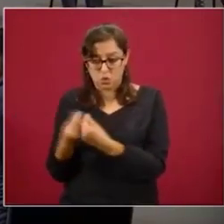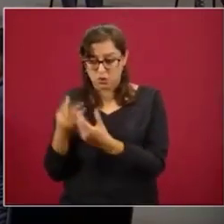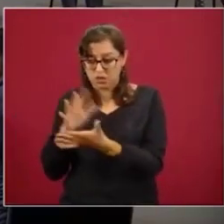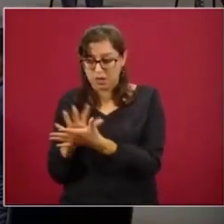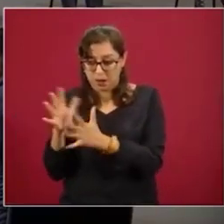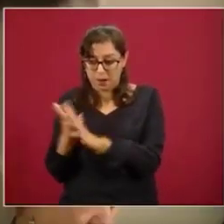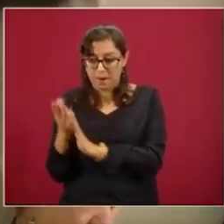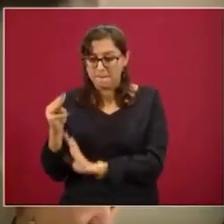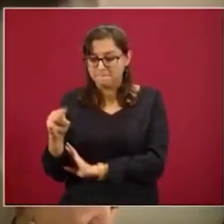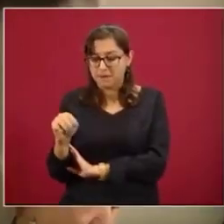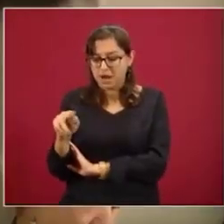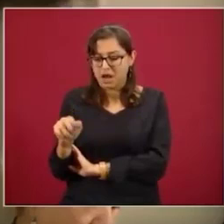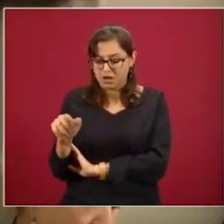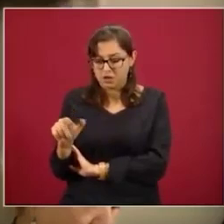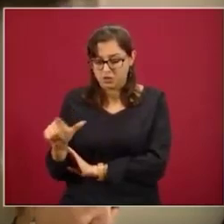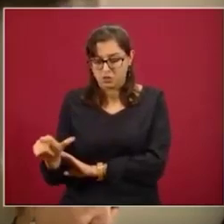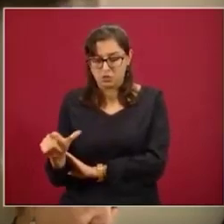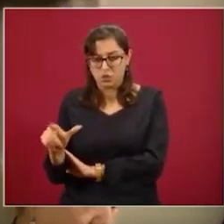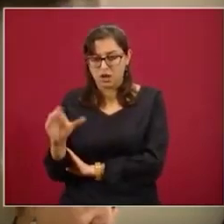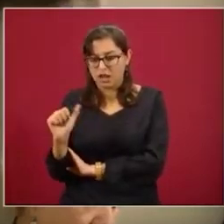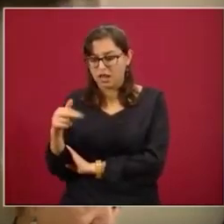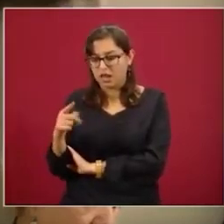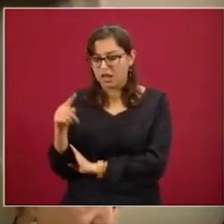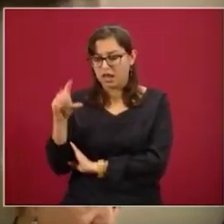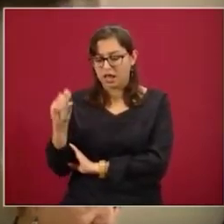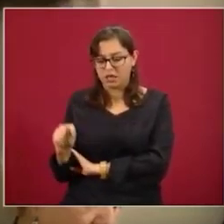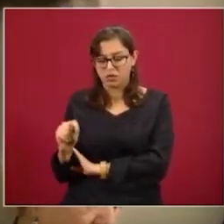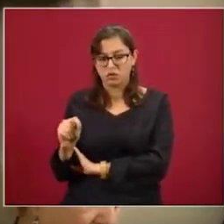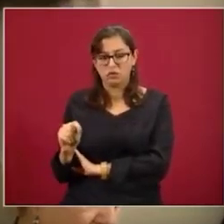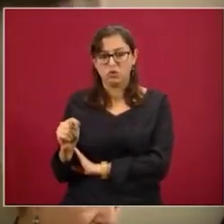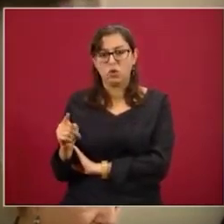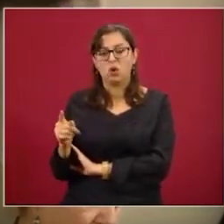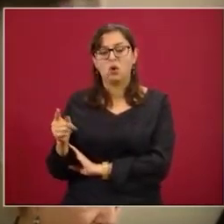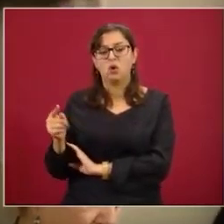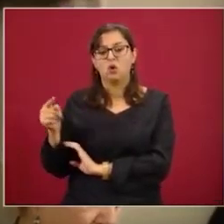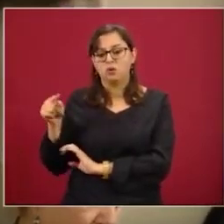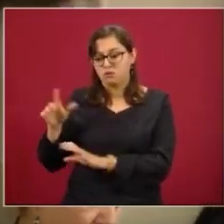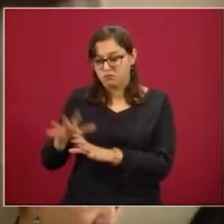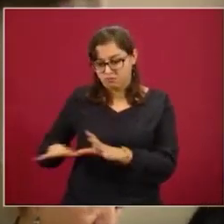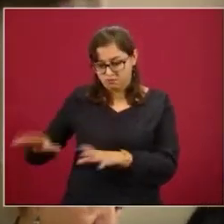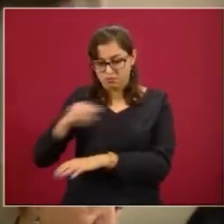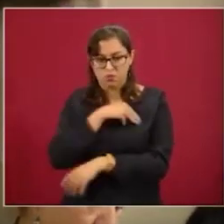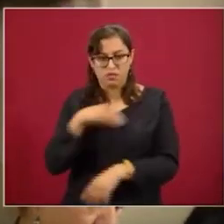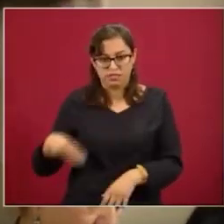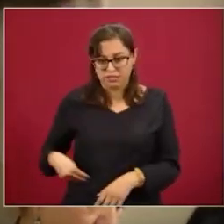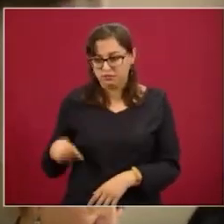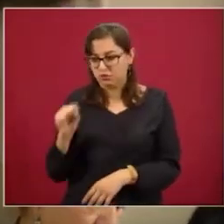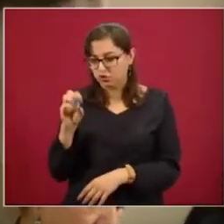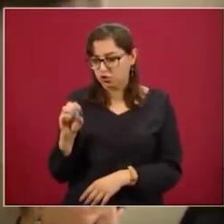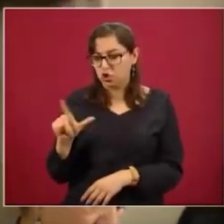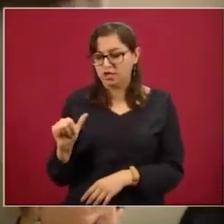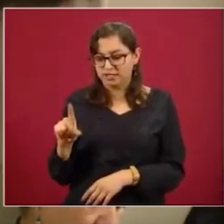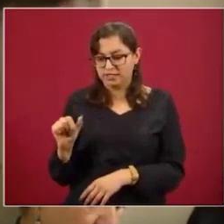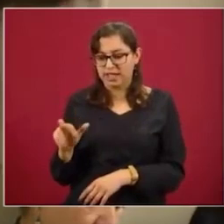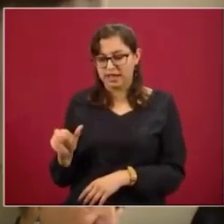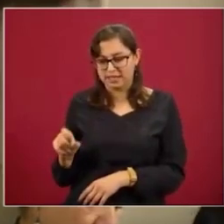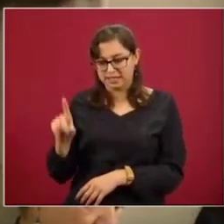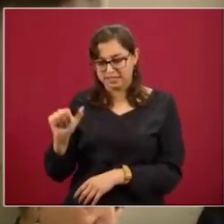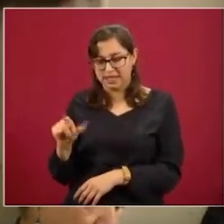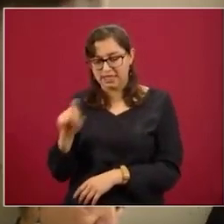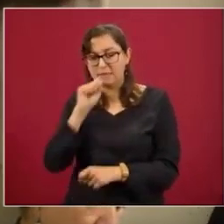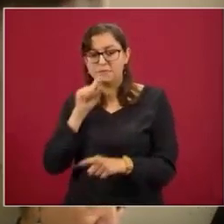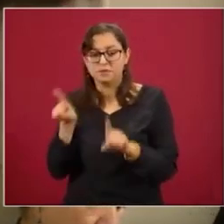Jesús Canto Presuel, delegado del Registro Público en Solidaridad del Municipio, y Carlos Humberto Pereira